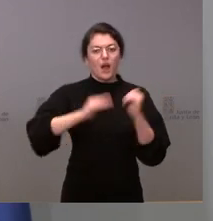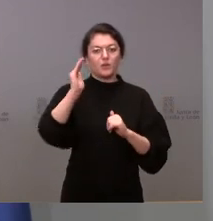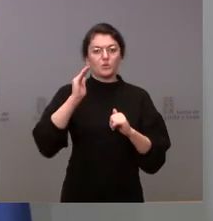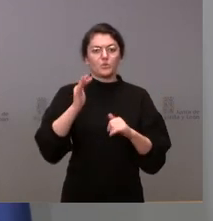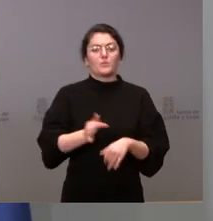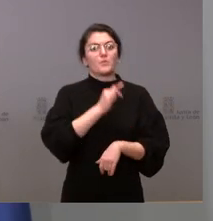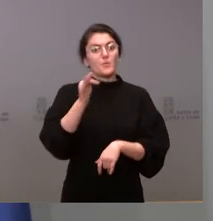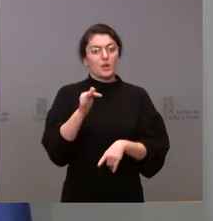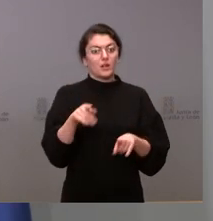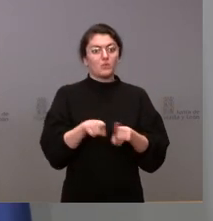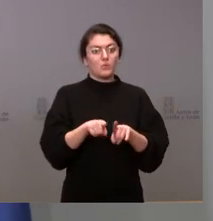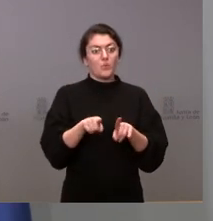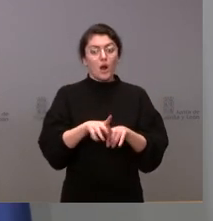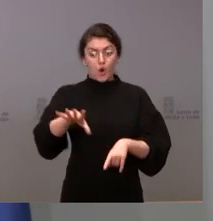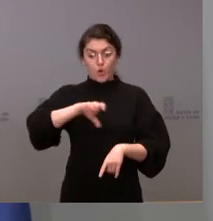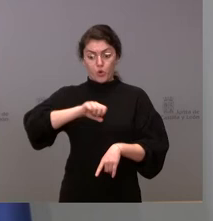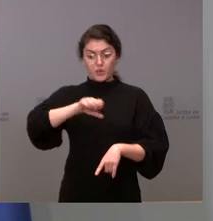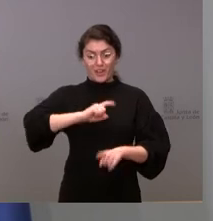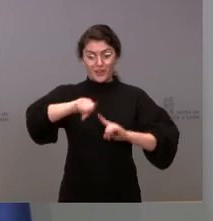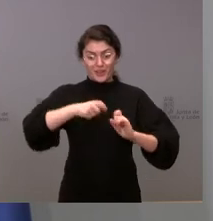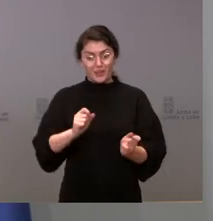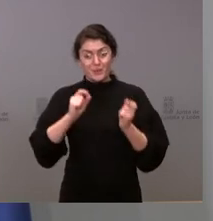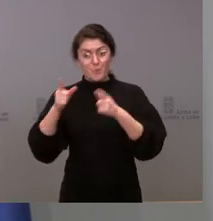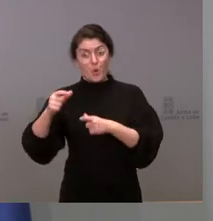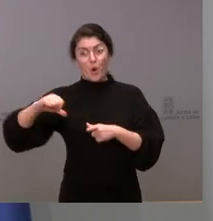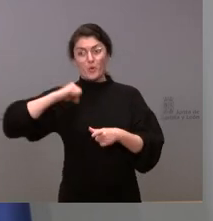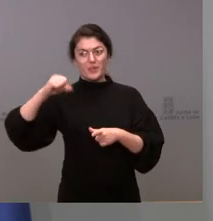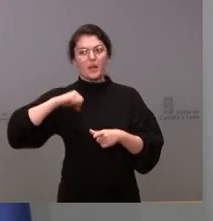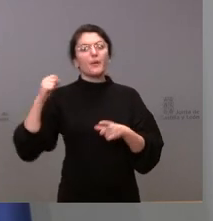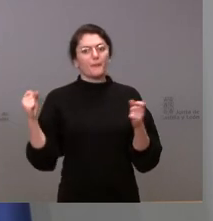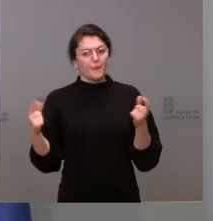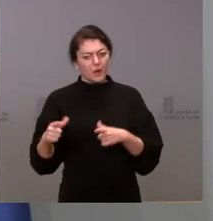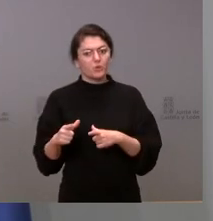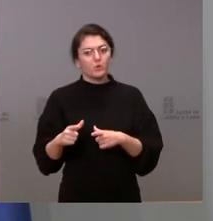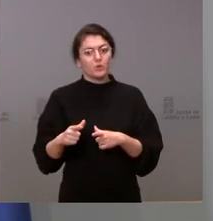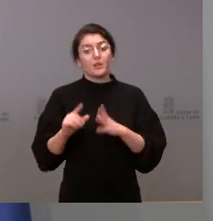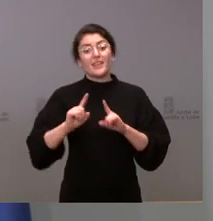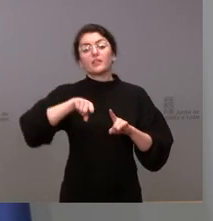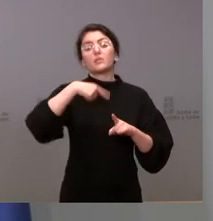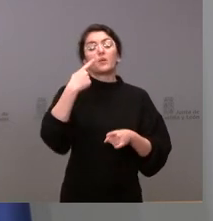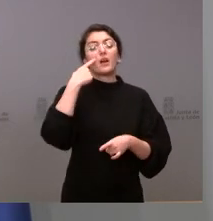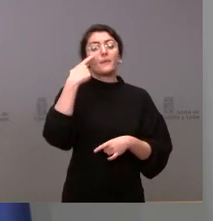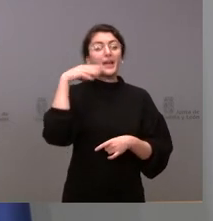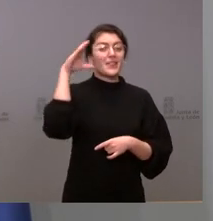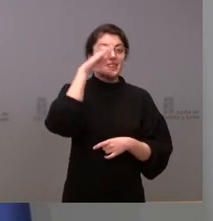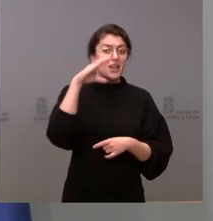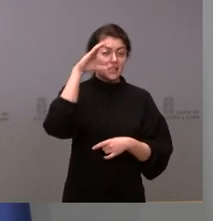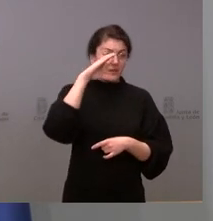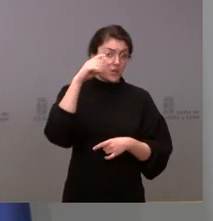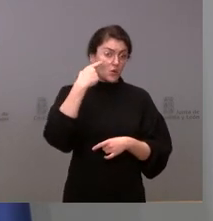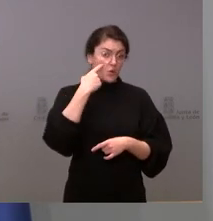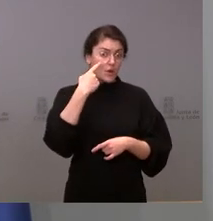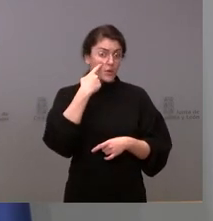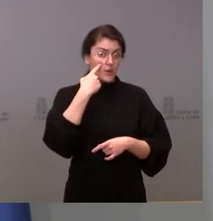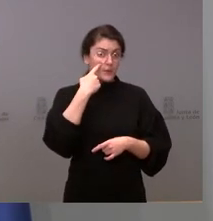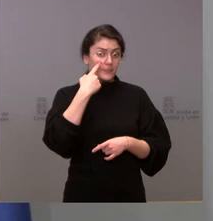esas situaciones de contagios ha sido mucho menor que otras olas tendrán que ser los científicos quienes determinen si aquella variable de los 50